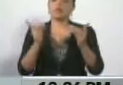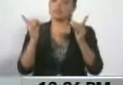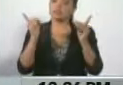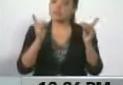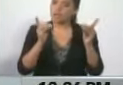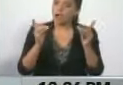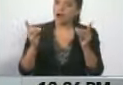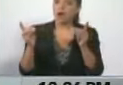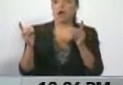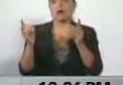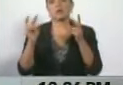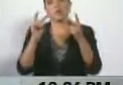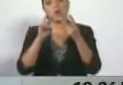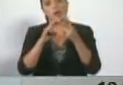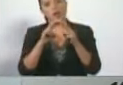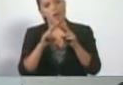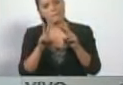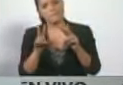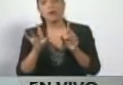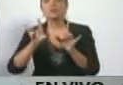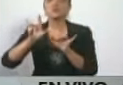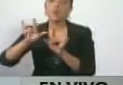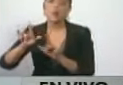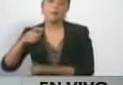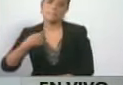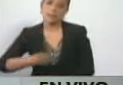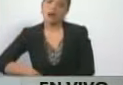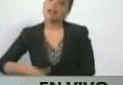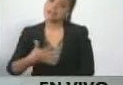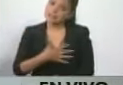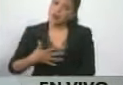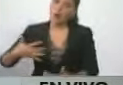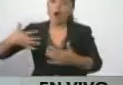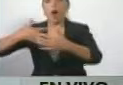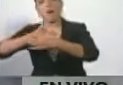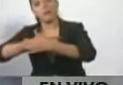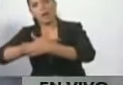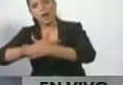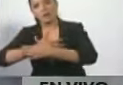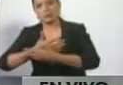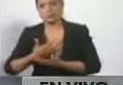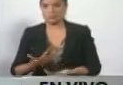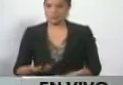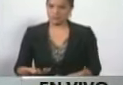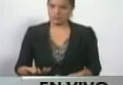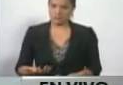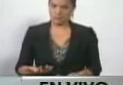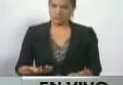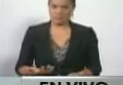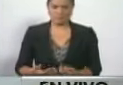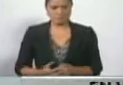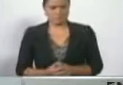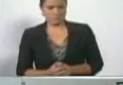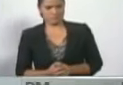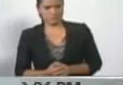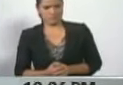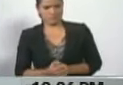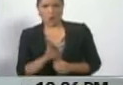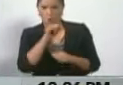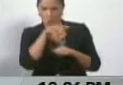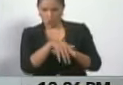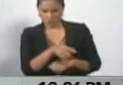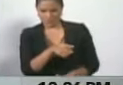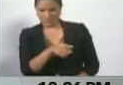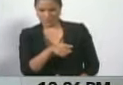quiero la paz, yo quiero al presidente Maduro, le quiero dar un abrazo cuando lo vea. Y yo le dije, Jorge, a ese tipo no le